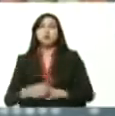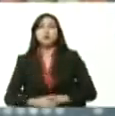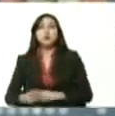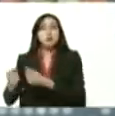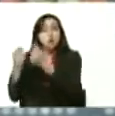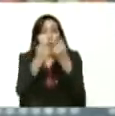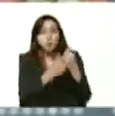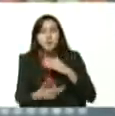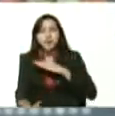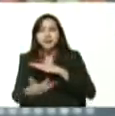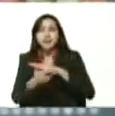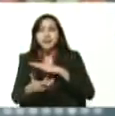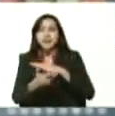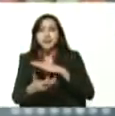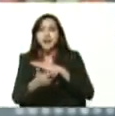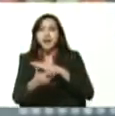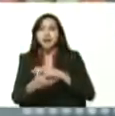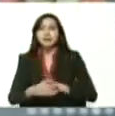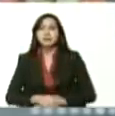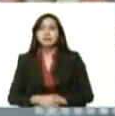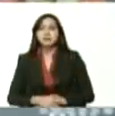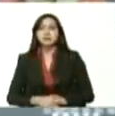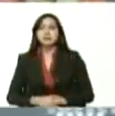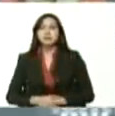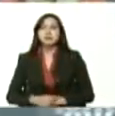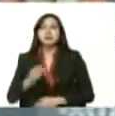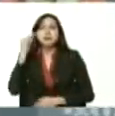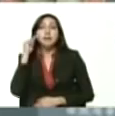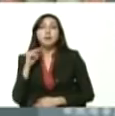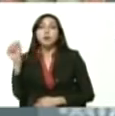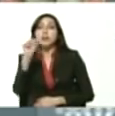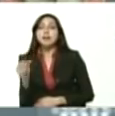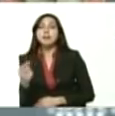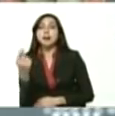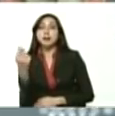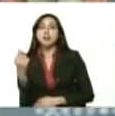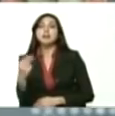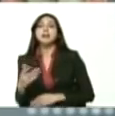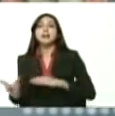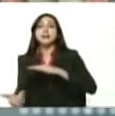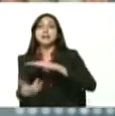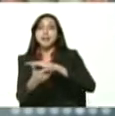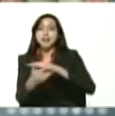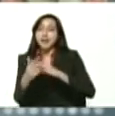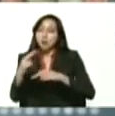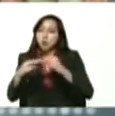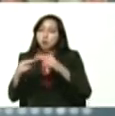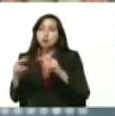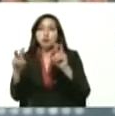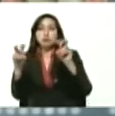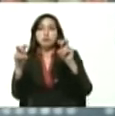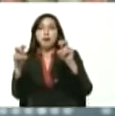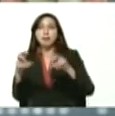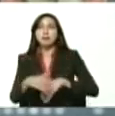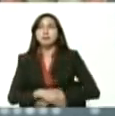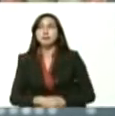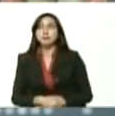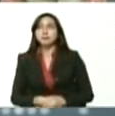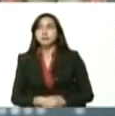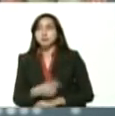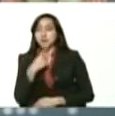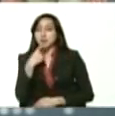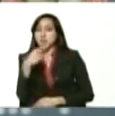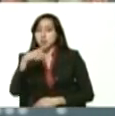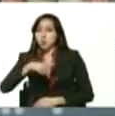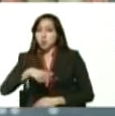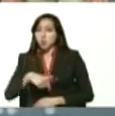digital, del Bolívar digital. Estamos construyendo el Bolívar digital. Yo pudiera decir hoy viendo